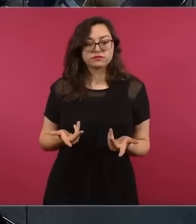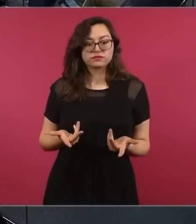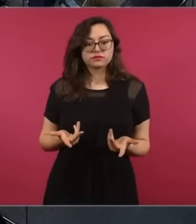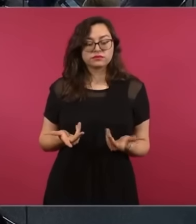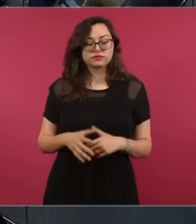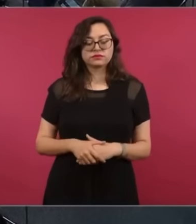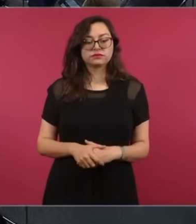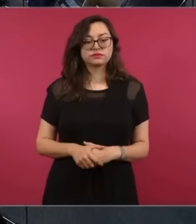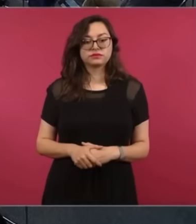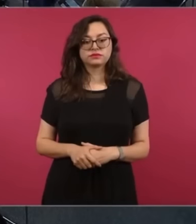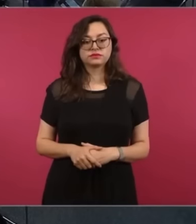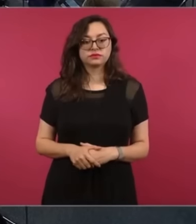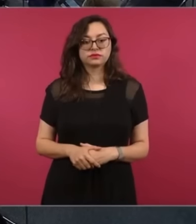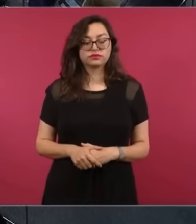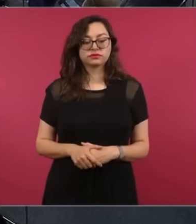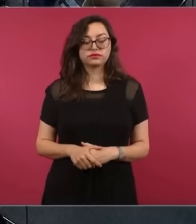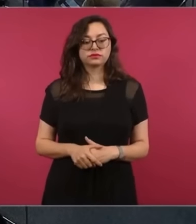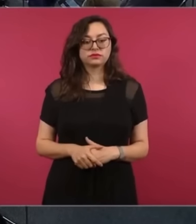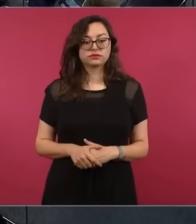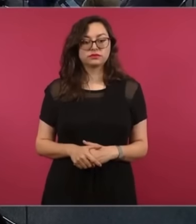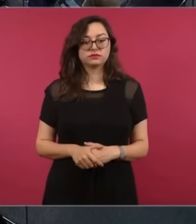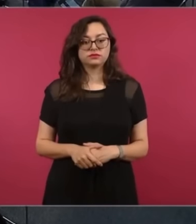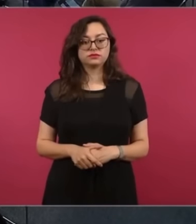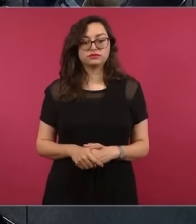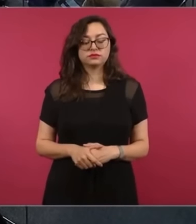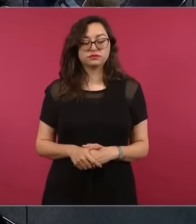a nosotros nos bajan.